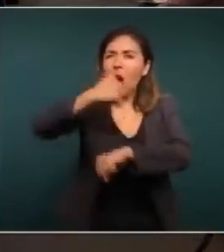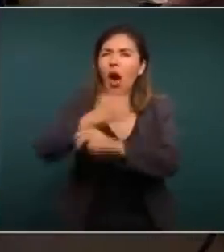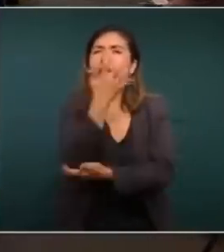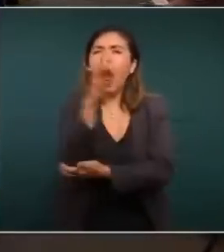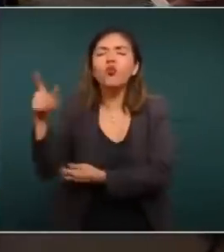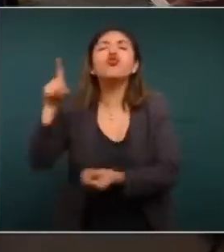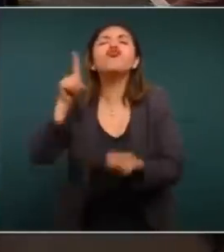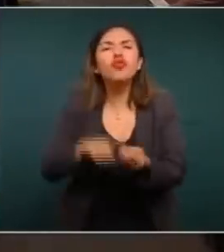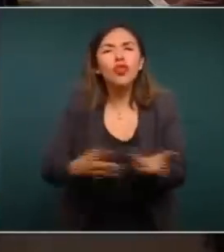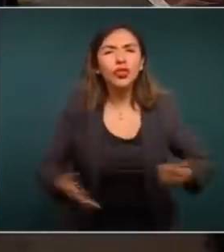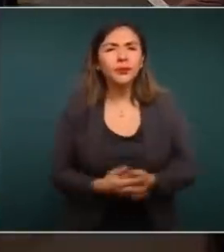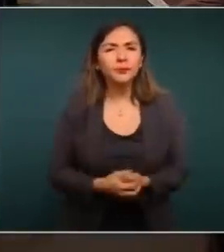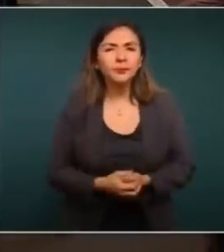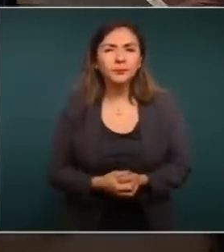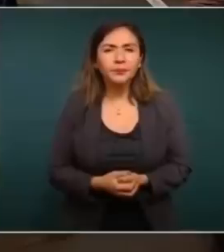¿Dónde?